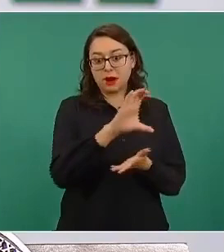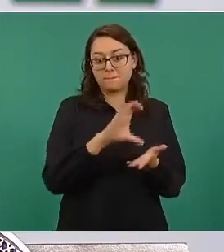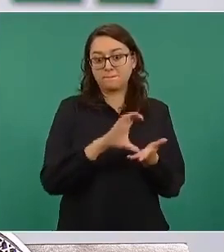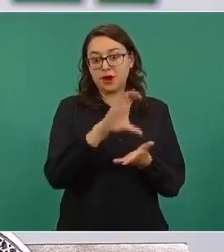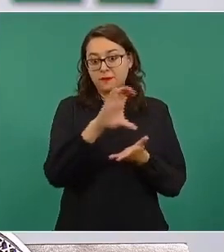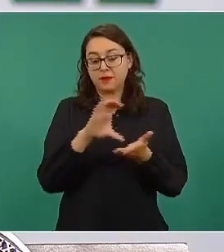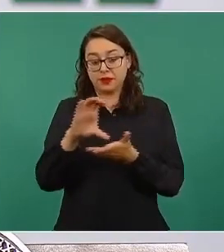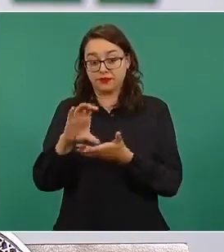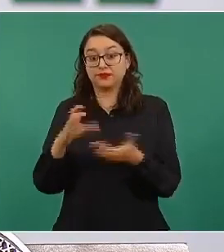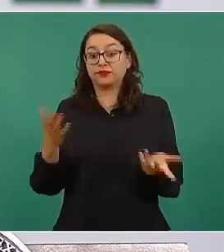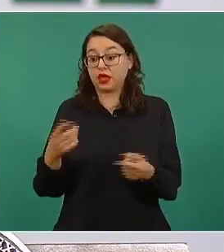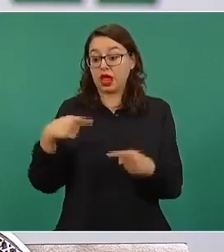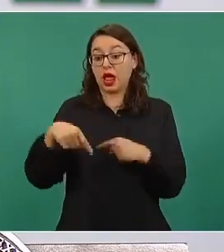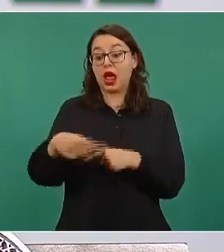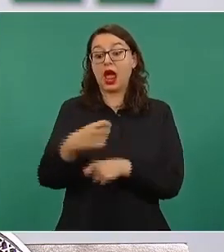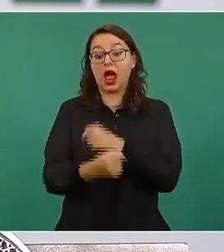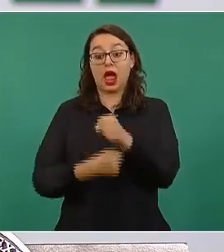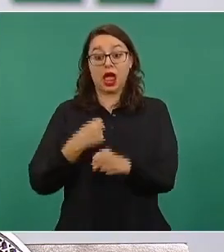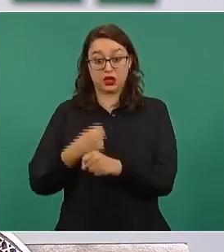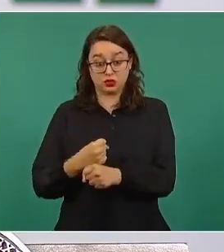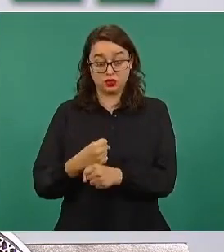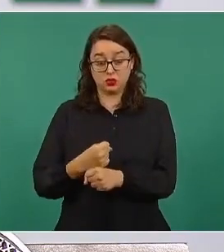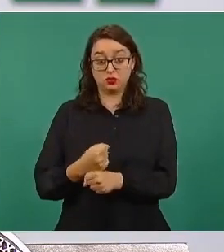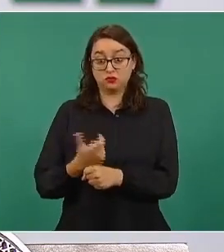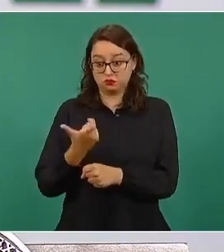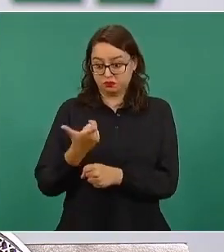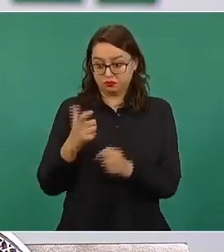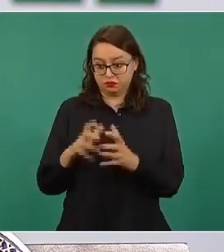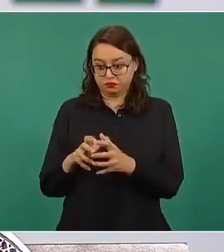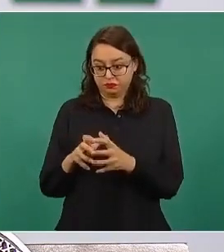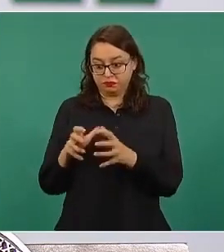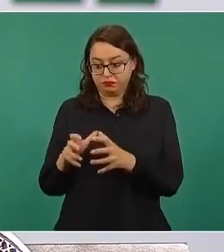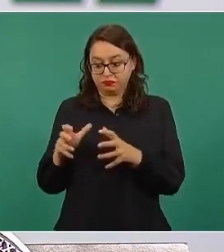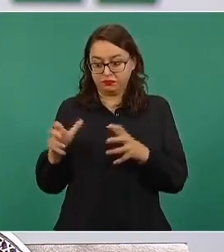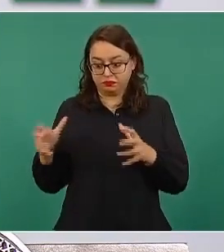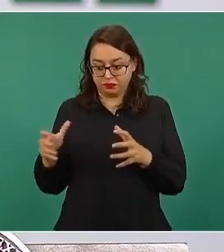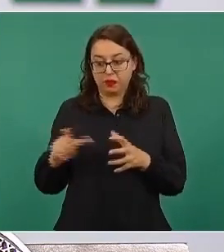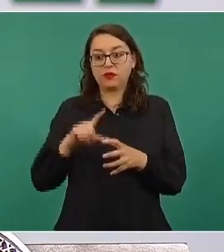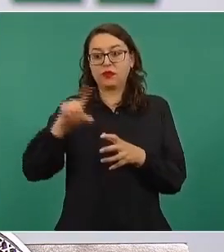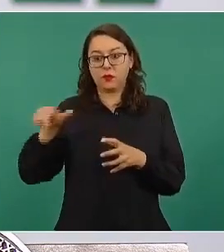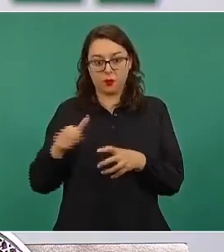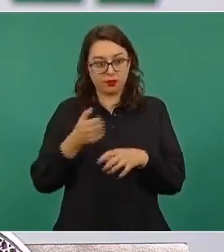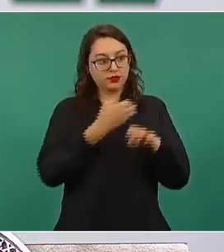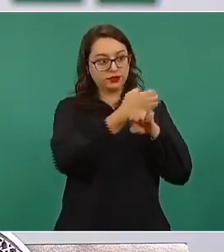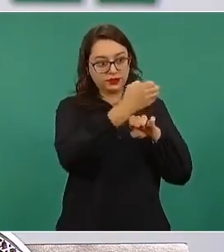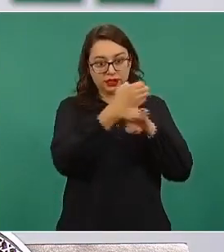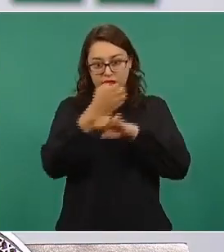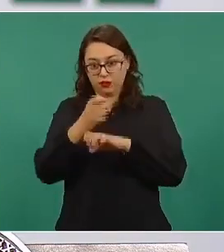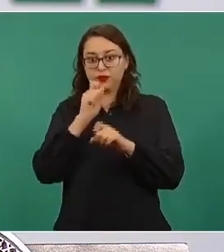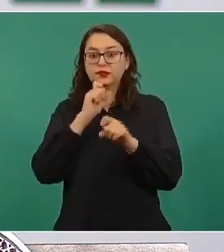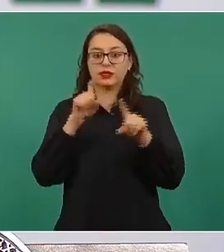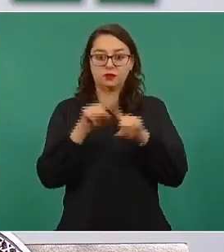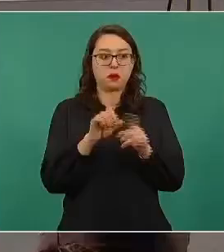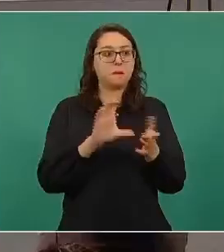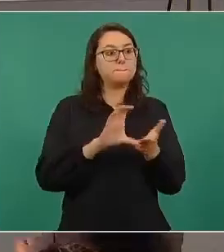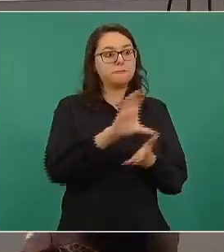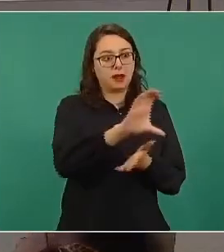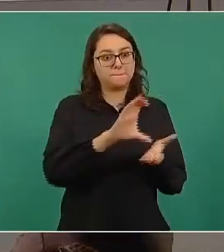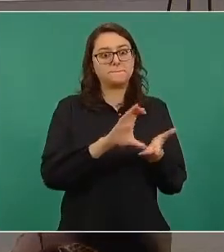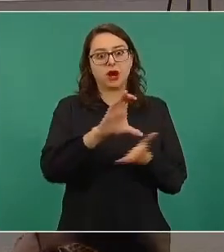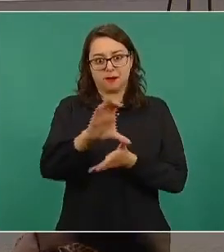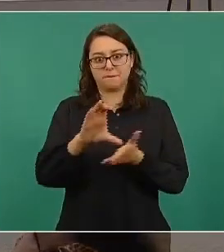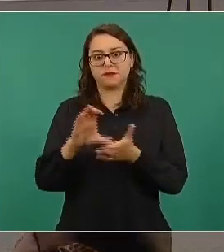creciendo, por lo tanto, lo que van a recibir las entidades federativas, también está creciendo, como informamos en la lámina anterior. Las